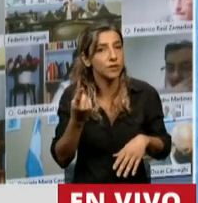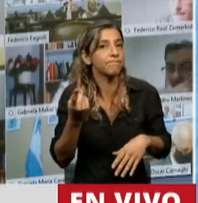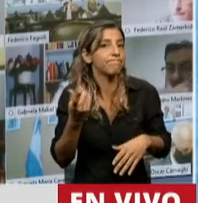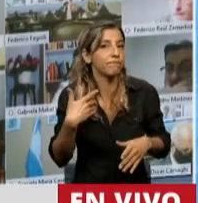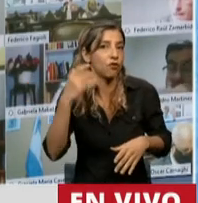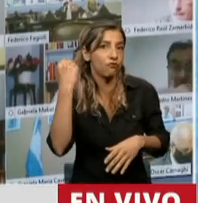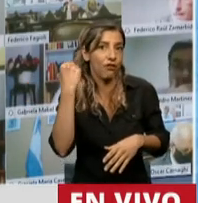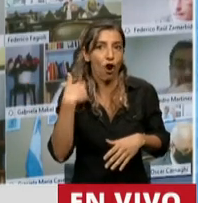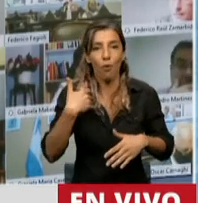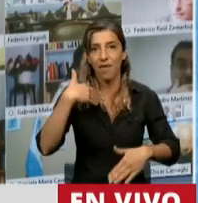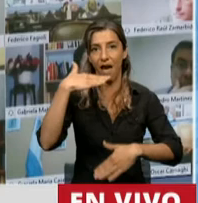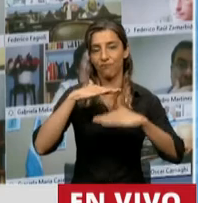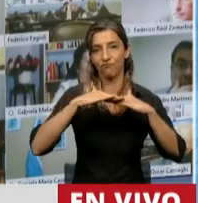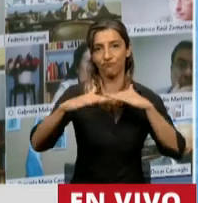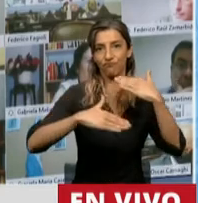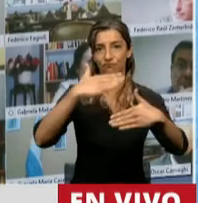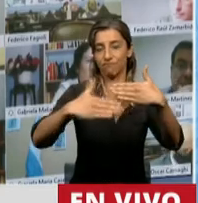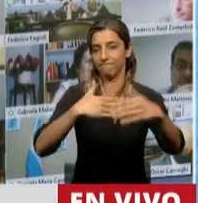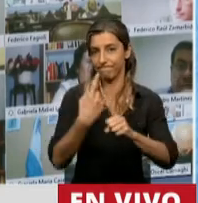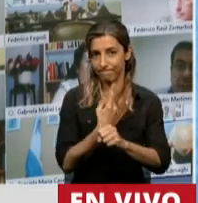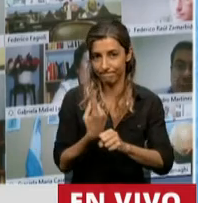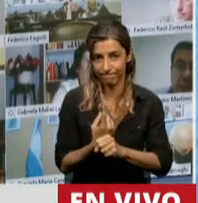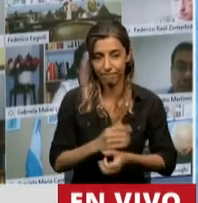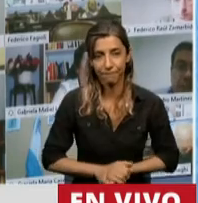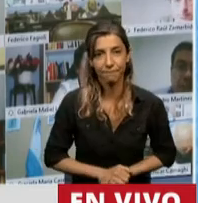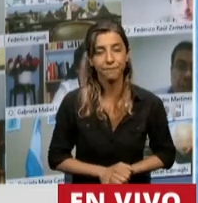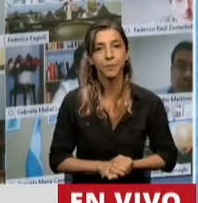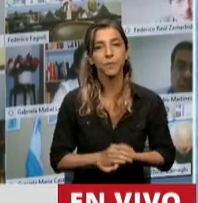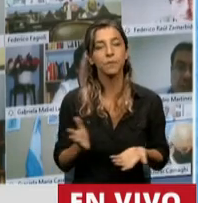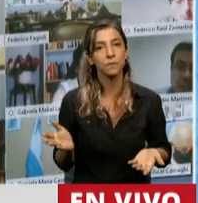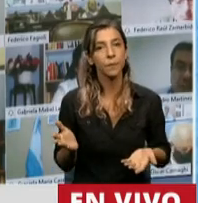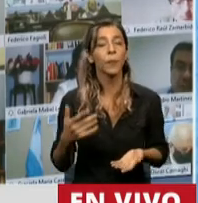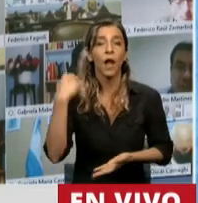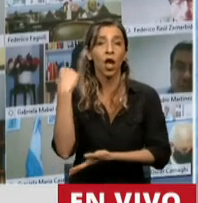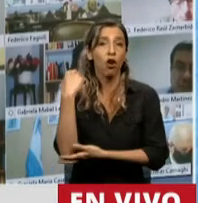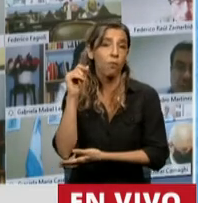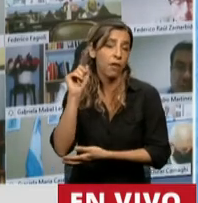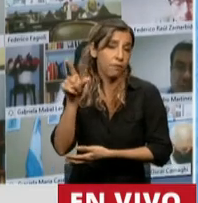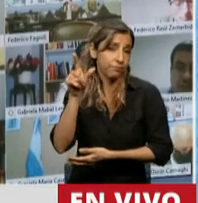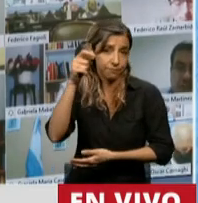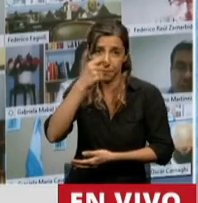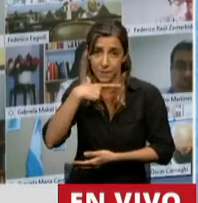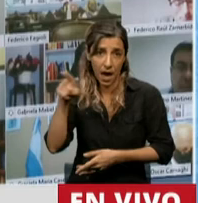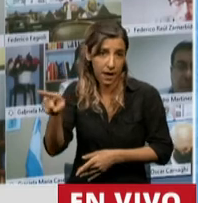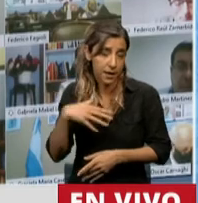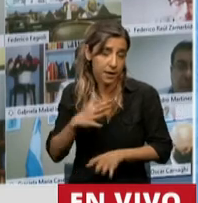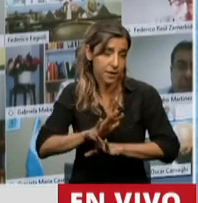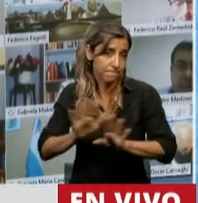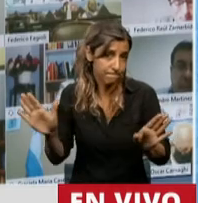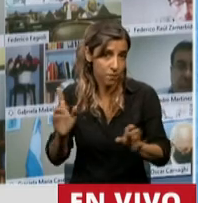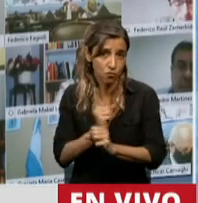de la economía. Claramente, la economía macrista no lo hizo. Por el contrario, lo